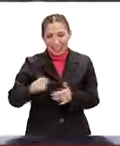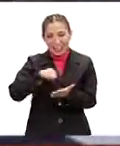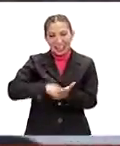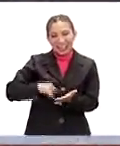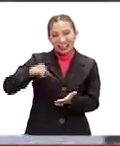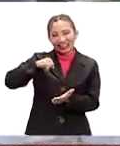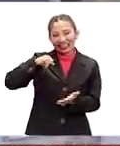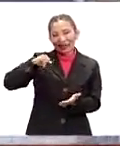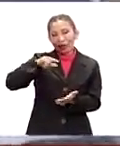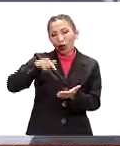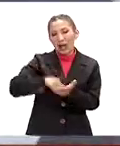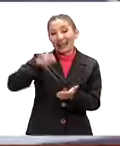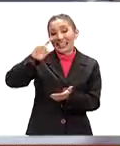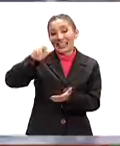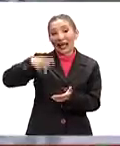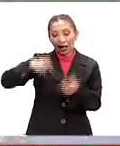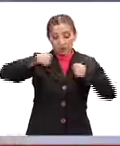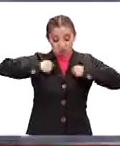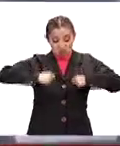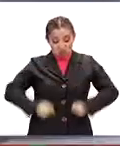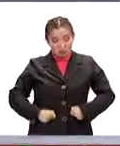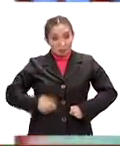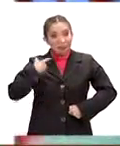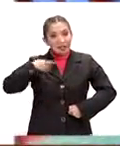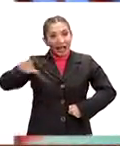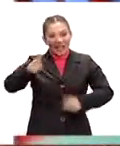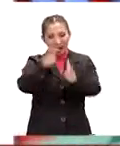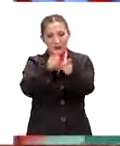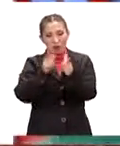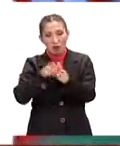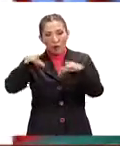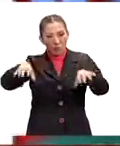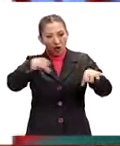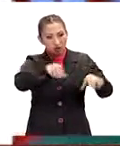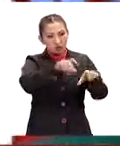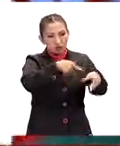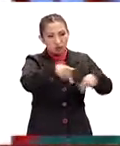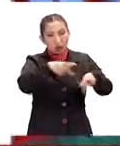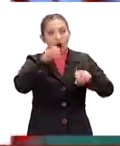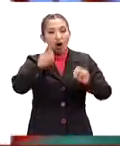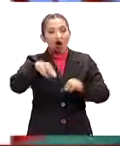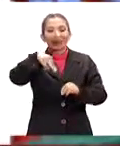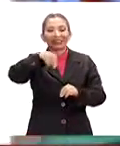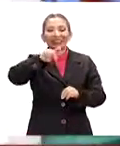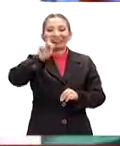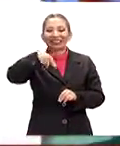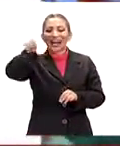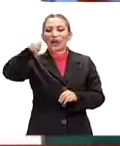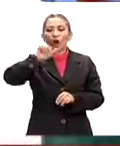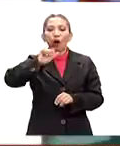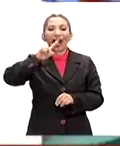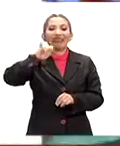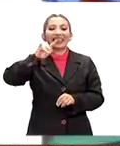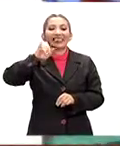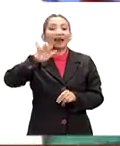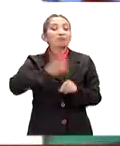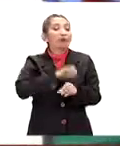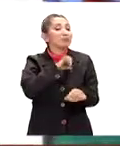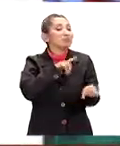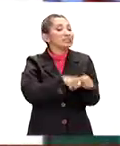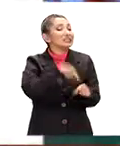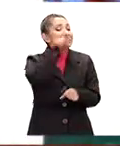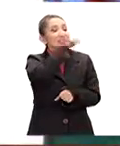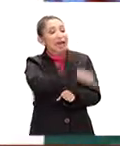de Al-Furat, en Irak, que usen playeras de selecciones o de las marcas Nike o Adidas. Y en especial lo